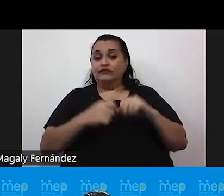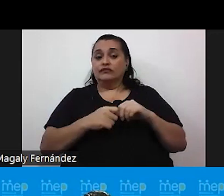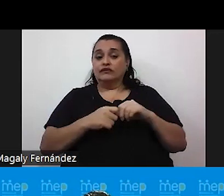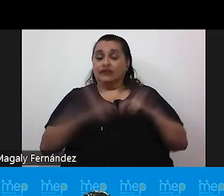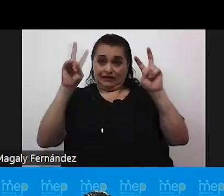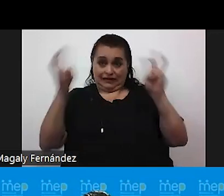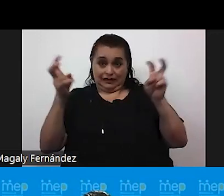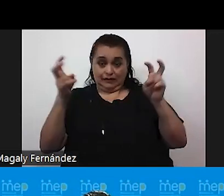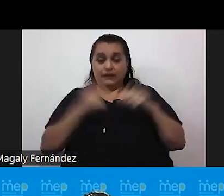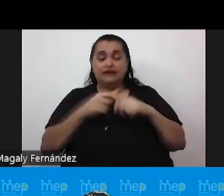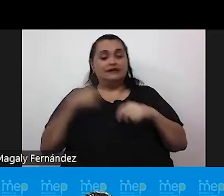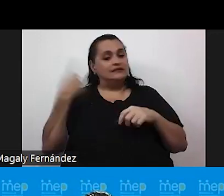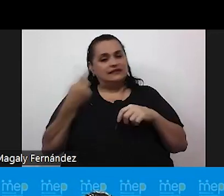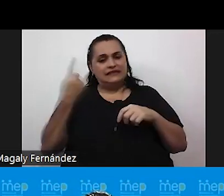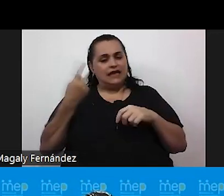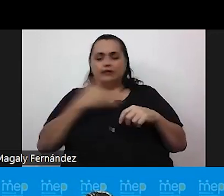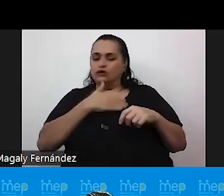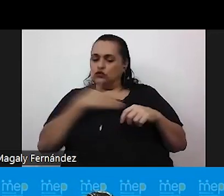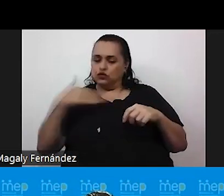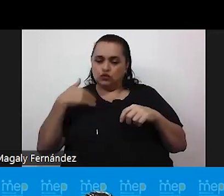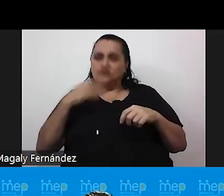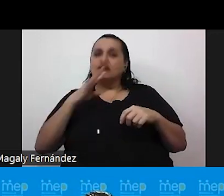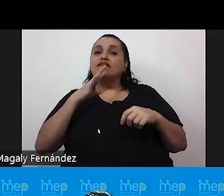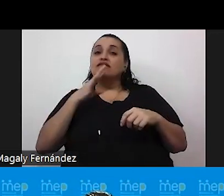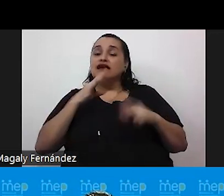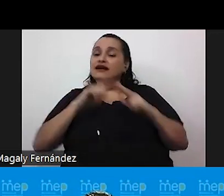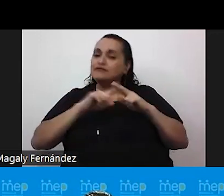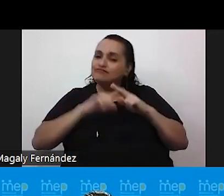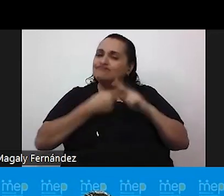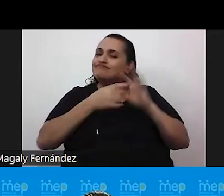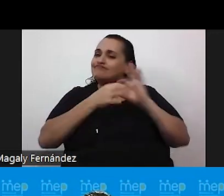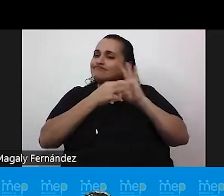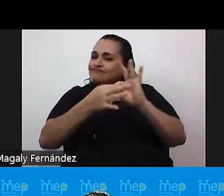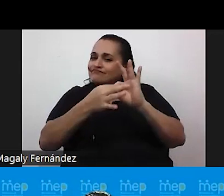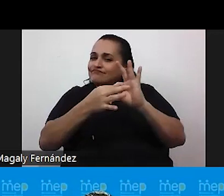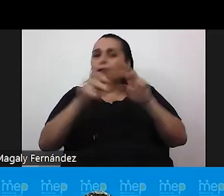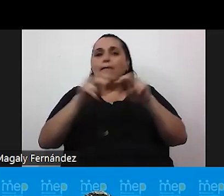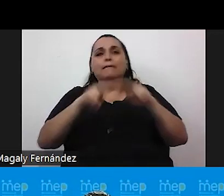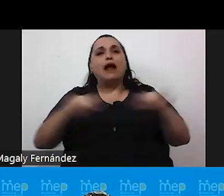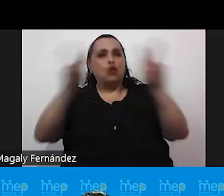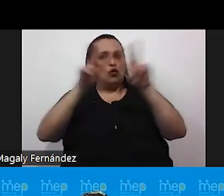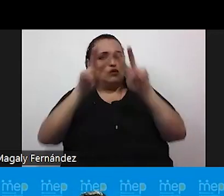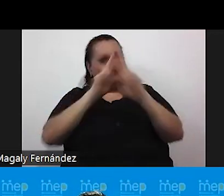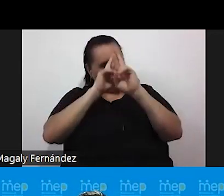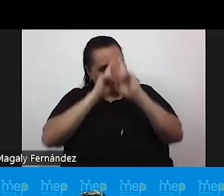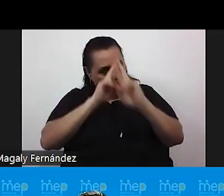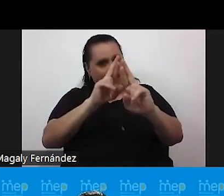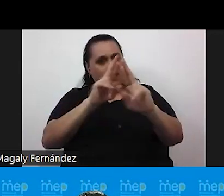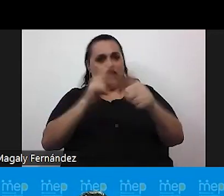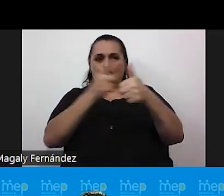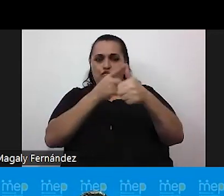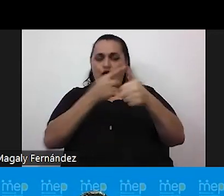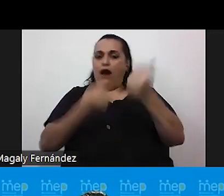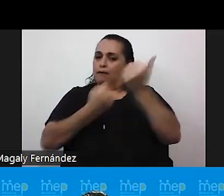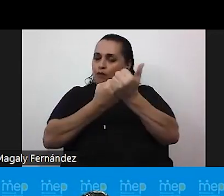tema, siempre nos gusta hablar iniciando acerca de algunos valores. Por ejemplo, el respeto, el apoyo familiar,